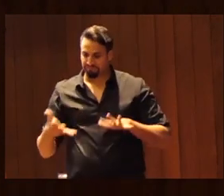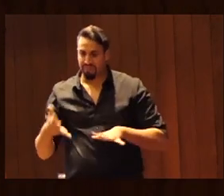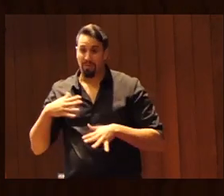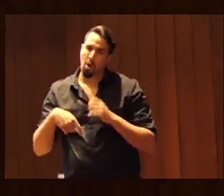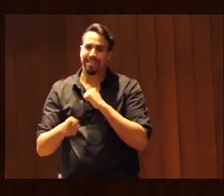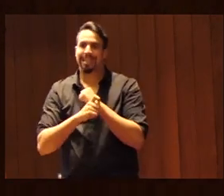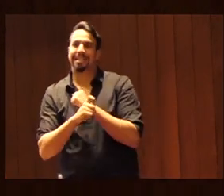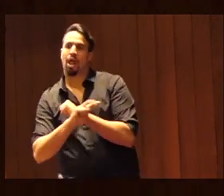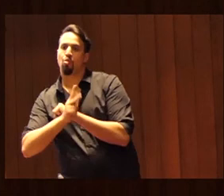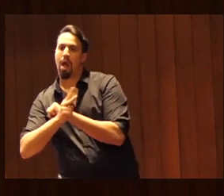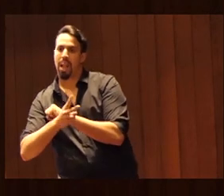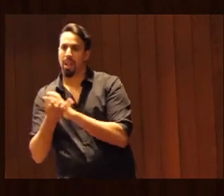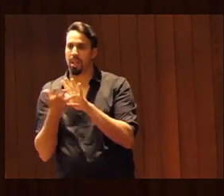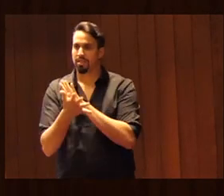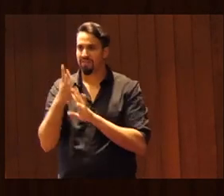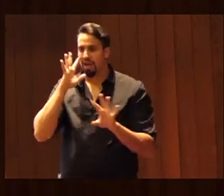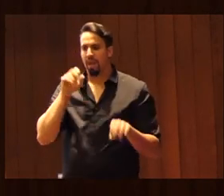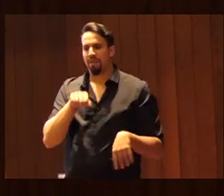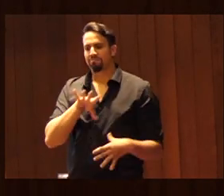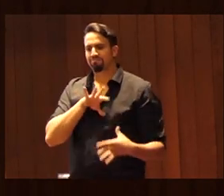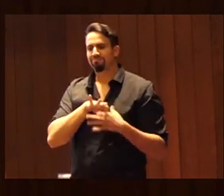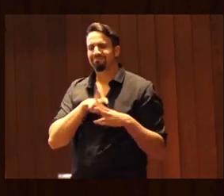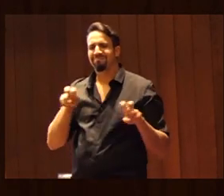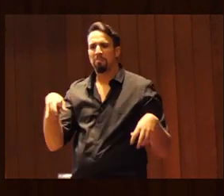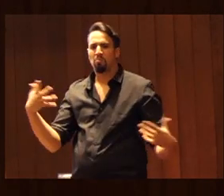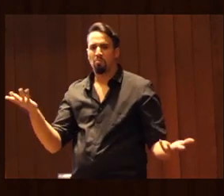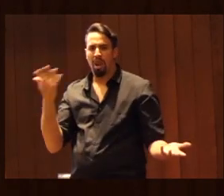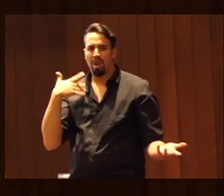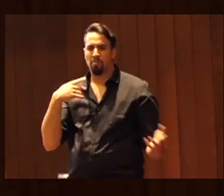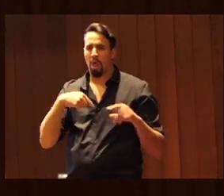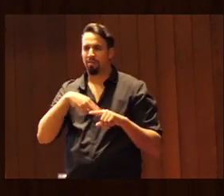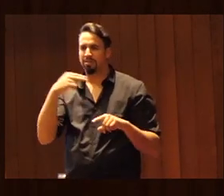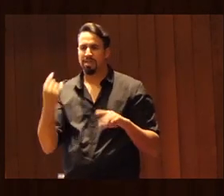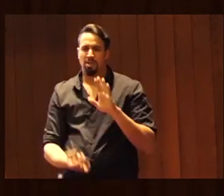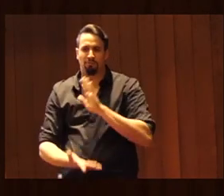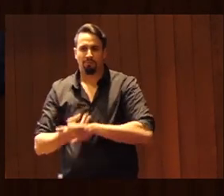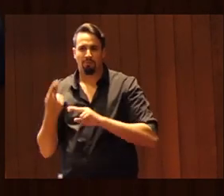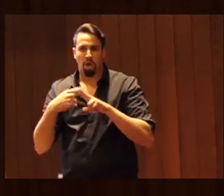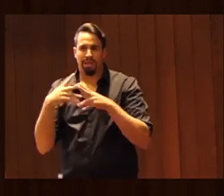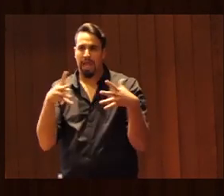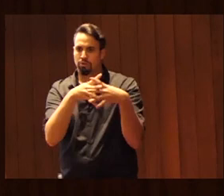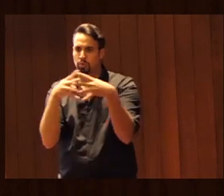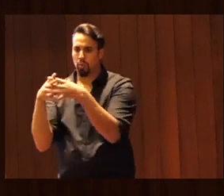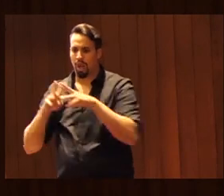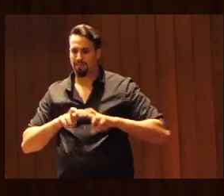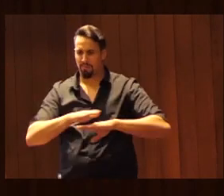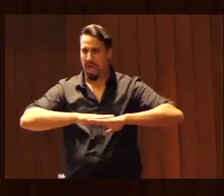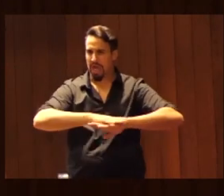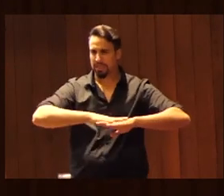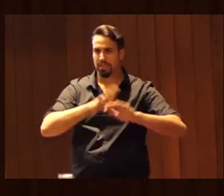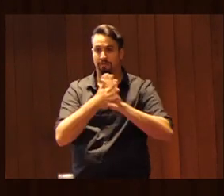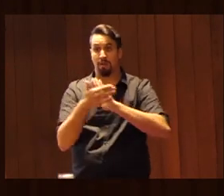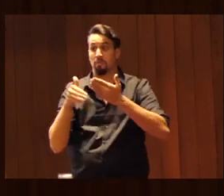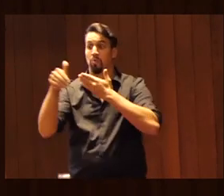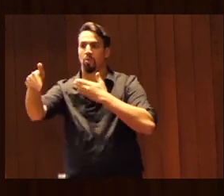dual que tiene que ver con el diseño de políticas estructurales, es decir, a largo plazo que